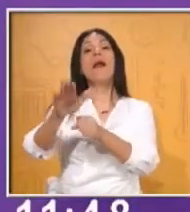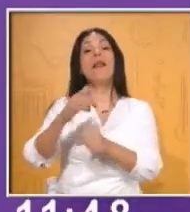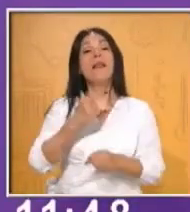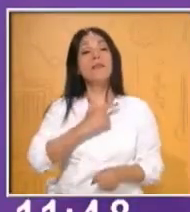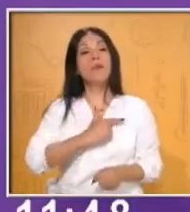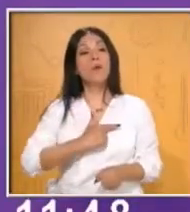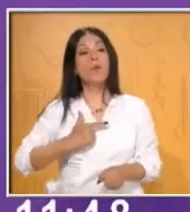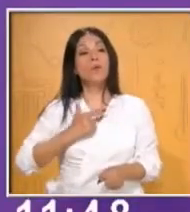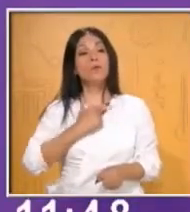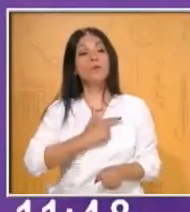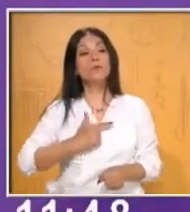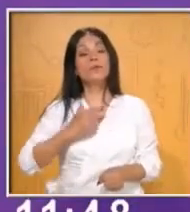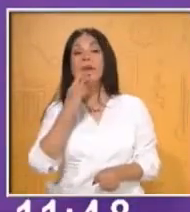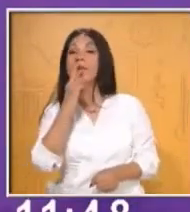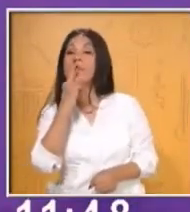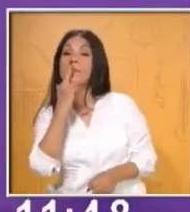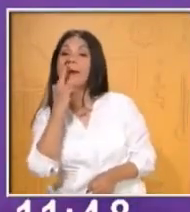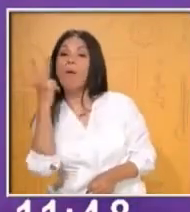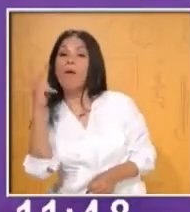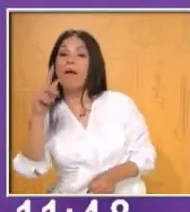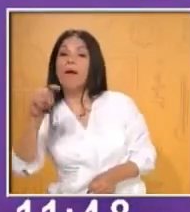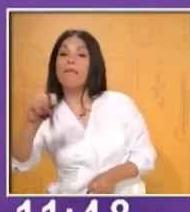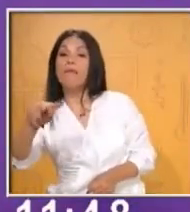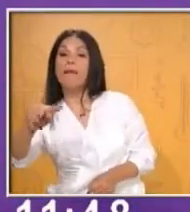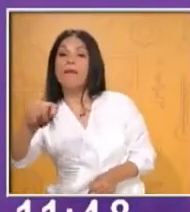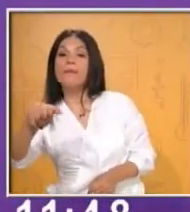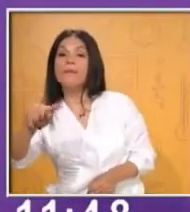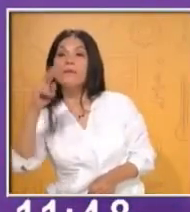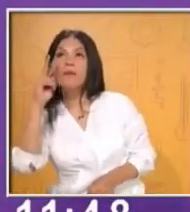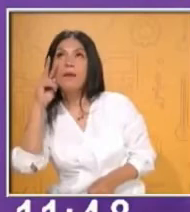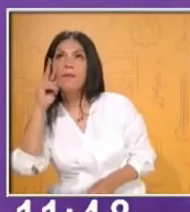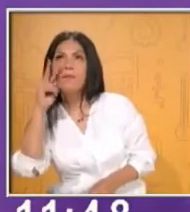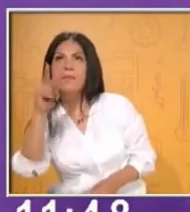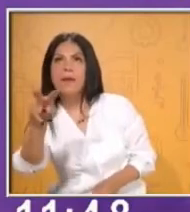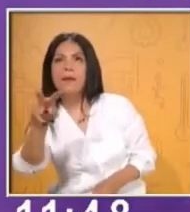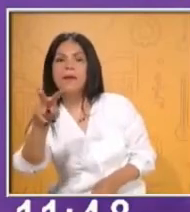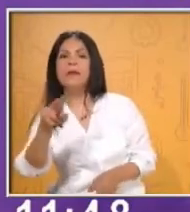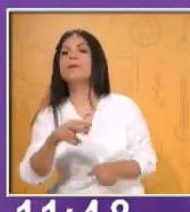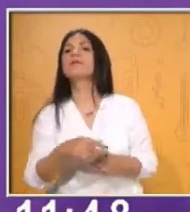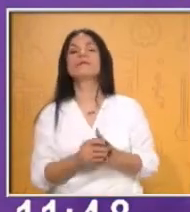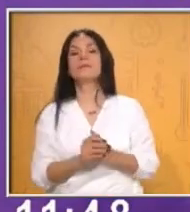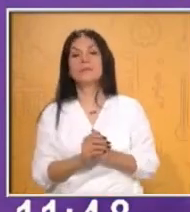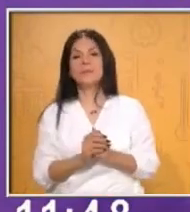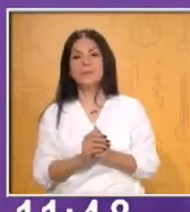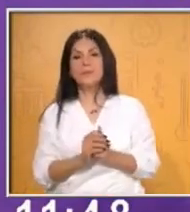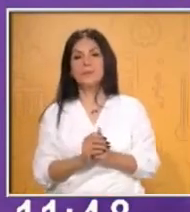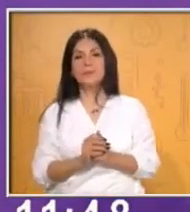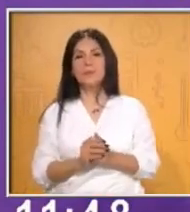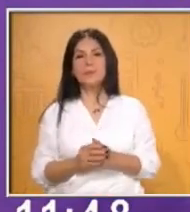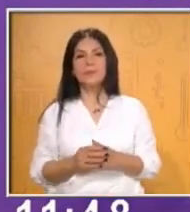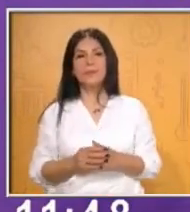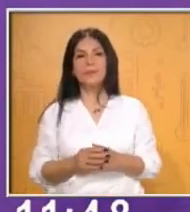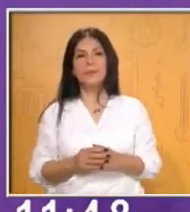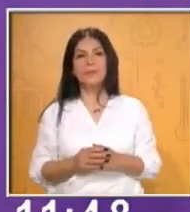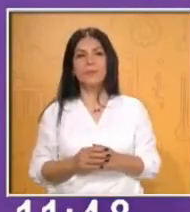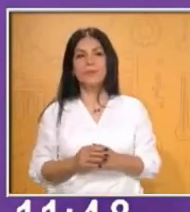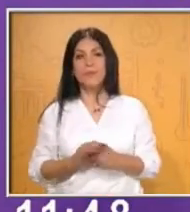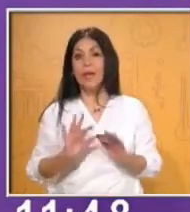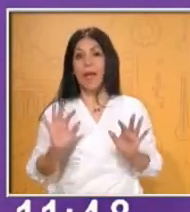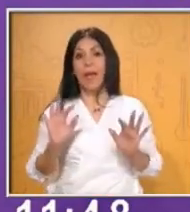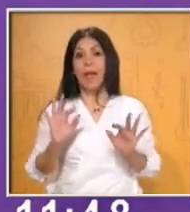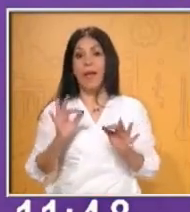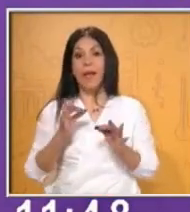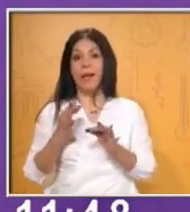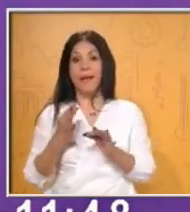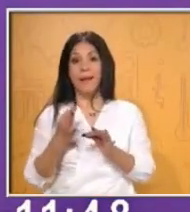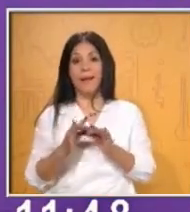responder tu hermanito, tu hermanita, tus papis, para que puedan hacer el ejercicio juntos. ¿Ya escribiste cuáles son